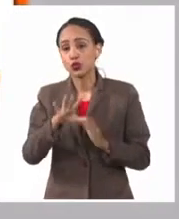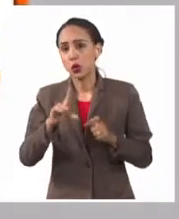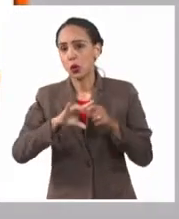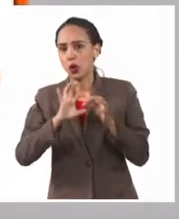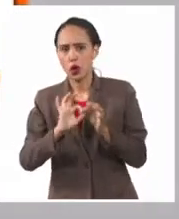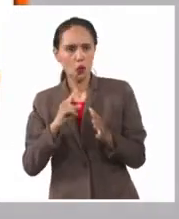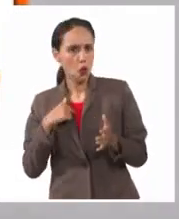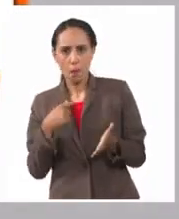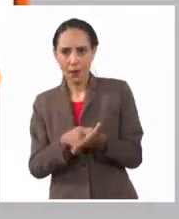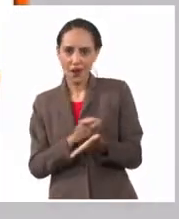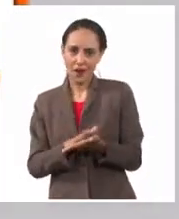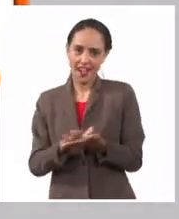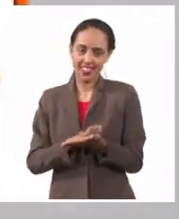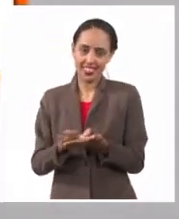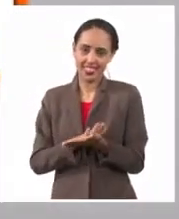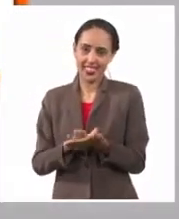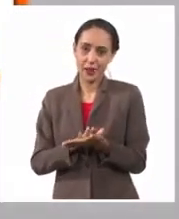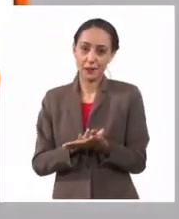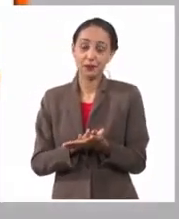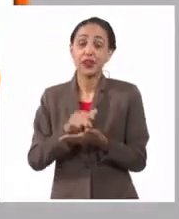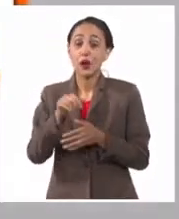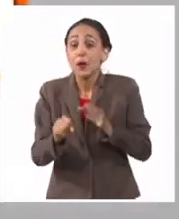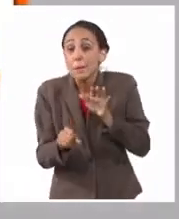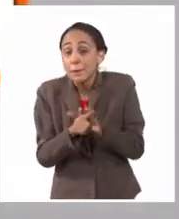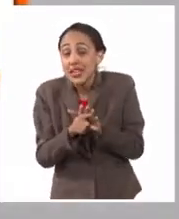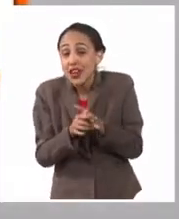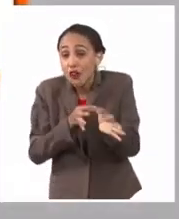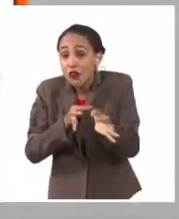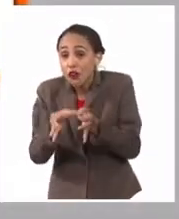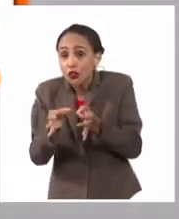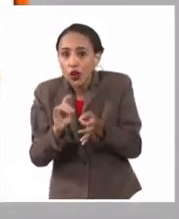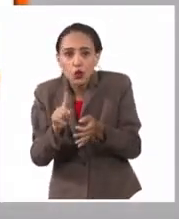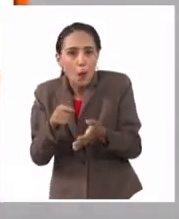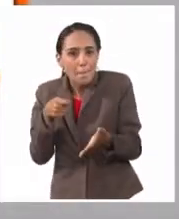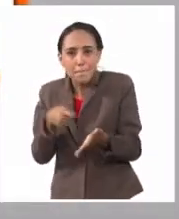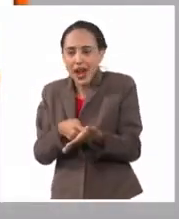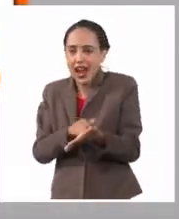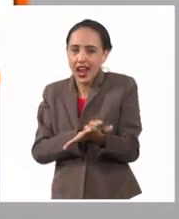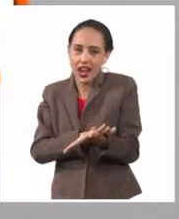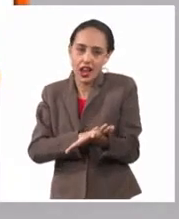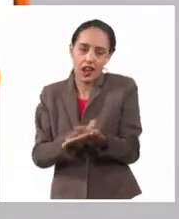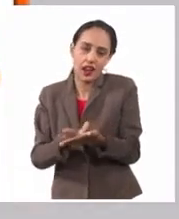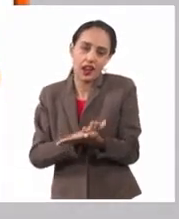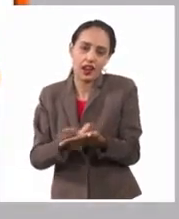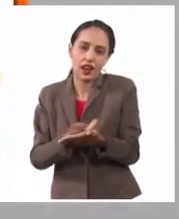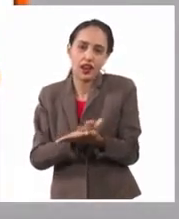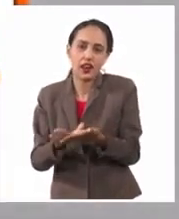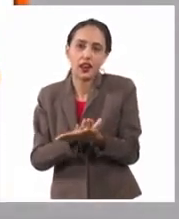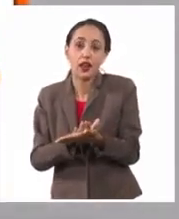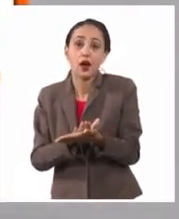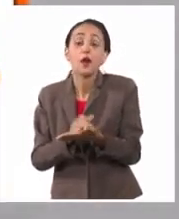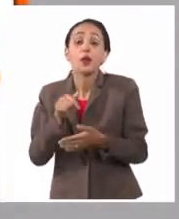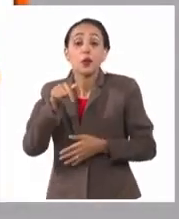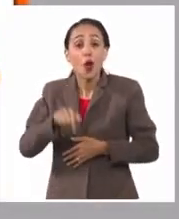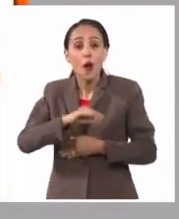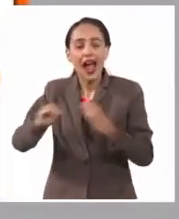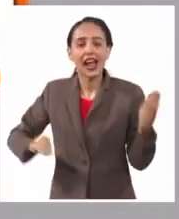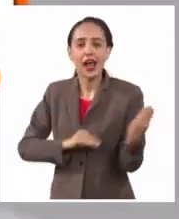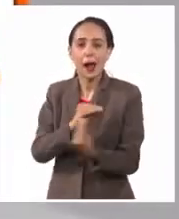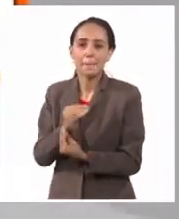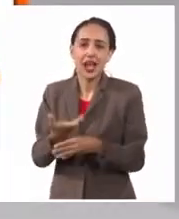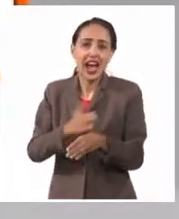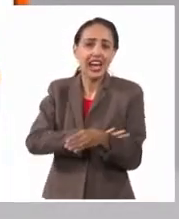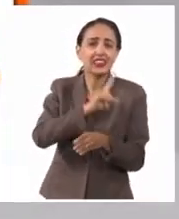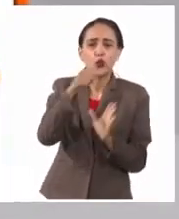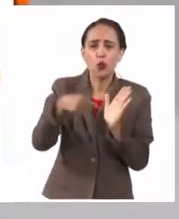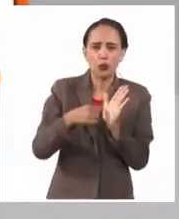A partir de la entrada de la norma, entonces usted no pagará arancel en un paquete que puede pesar hasta 3